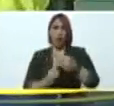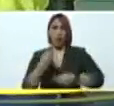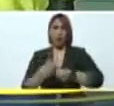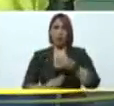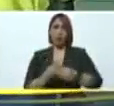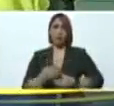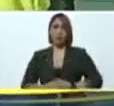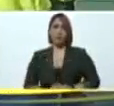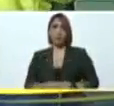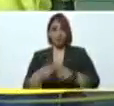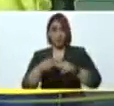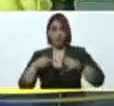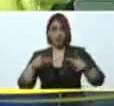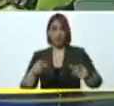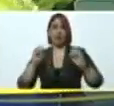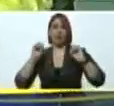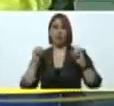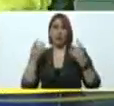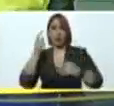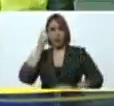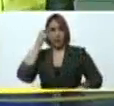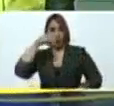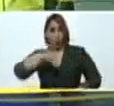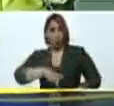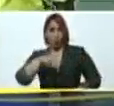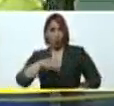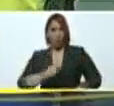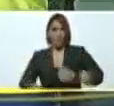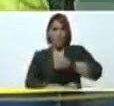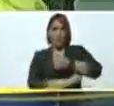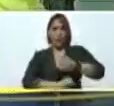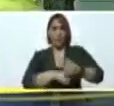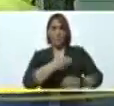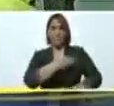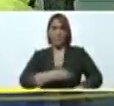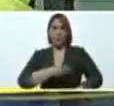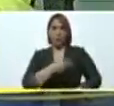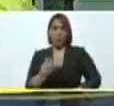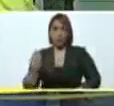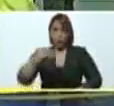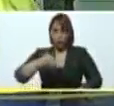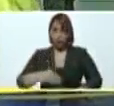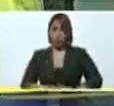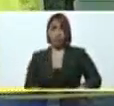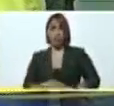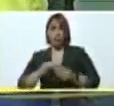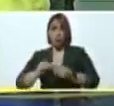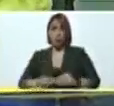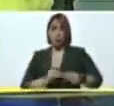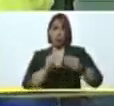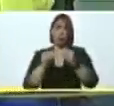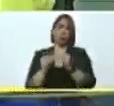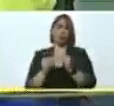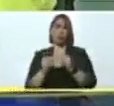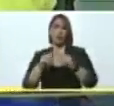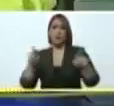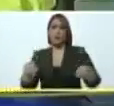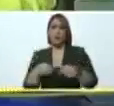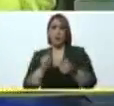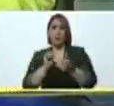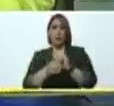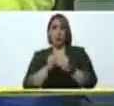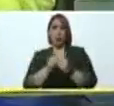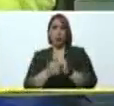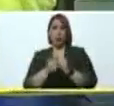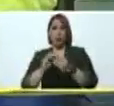en este espacio para lograr el día de hoy esta base de emisiones y además la recuperación de esta cancha, la recuperación